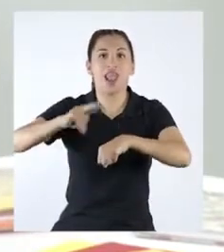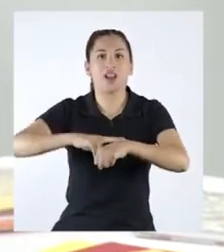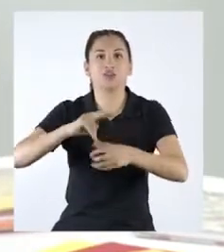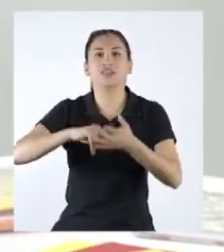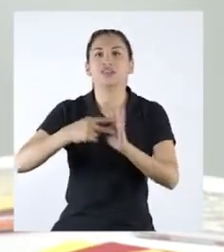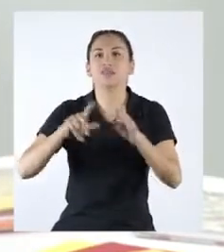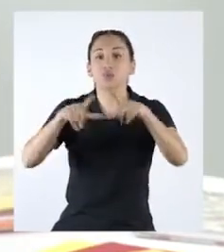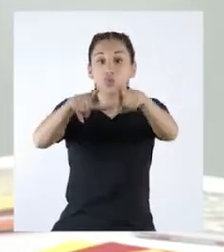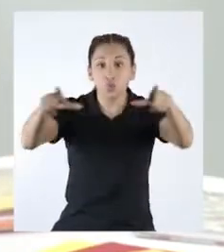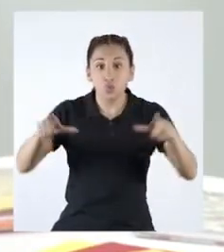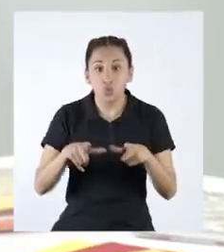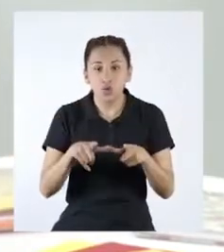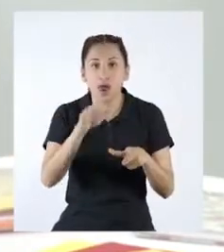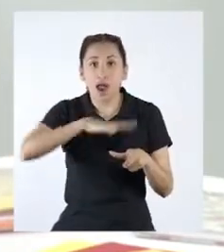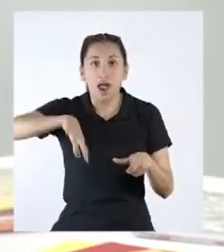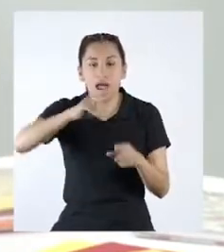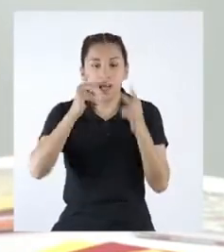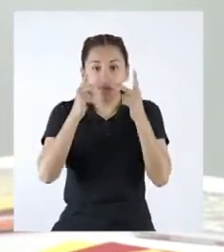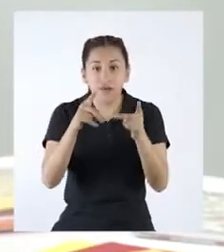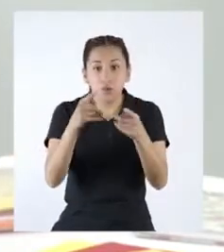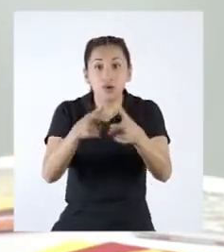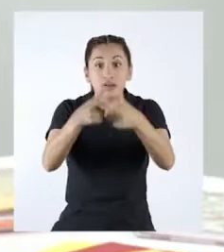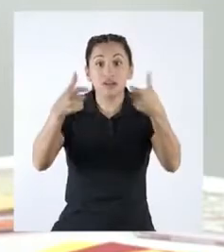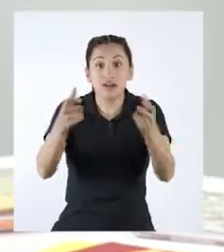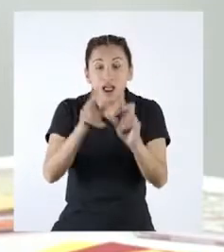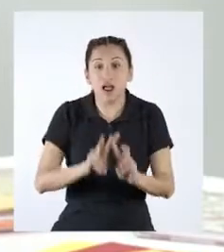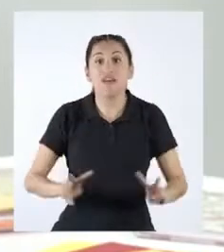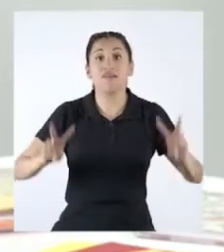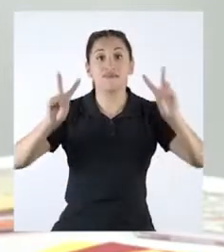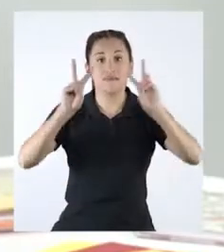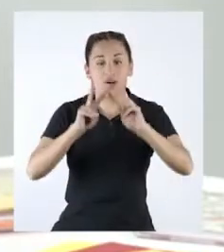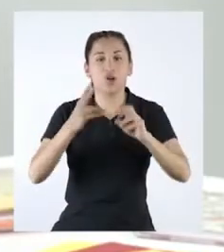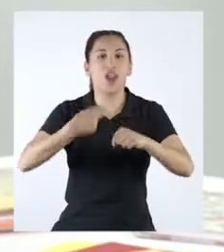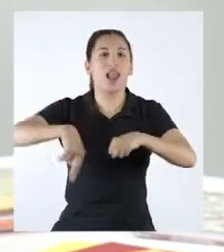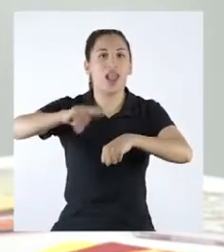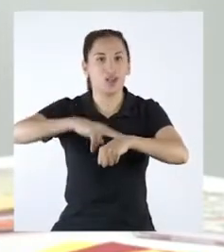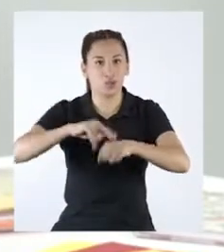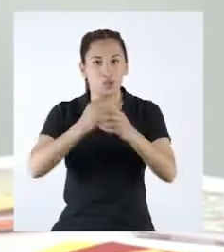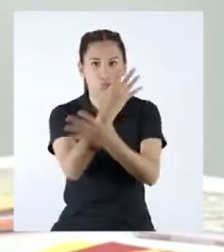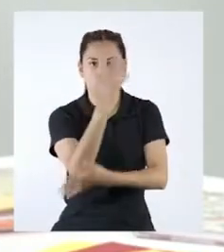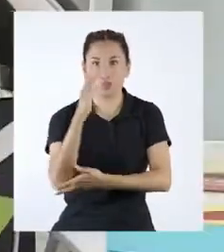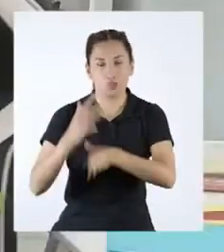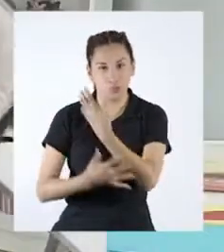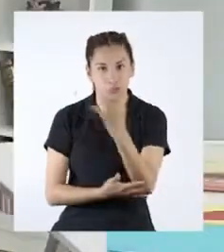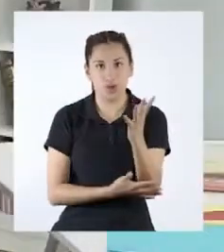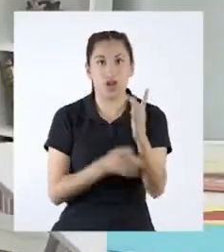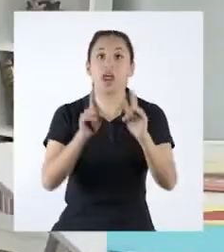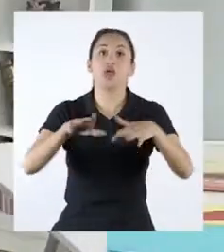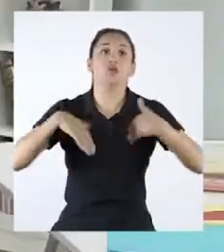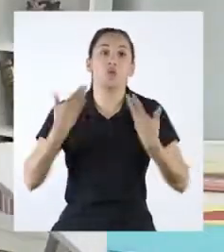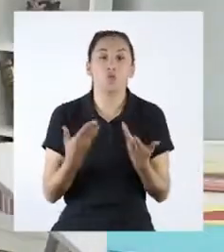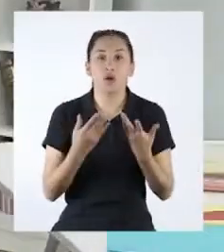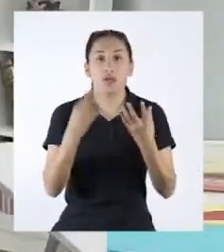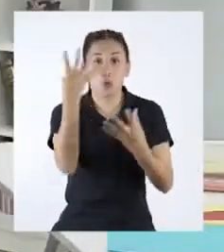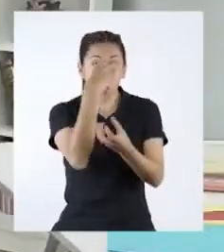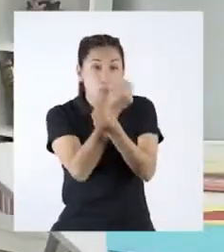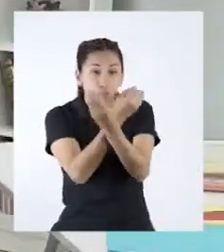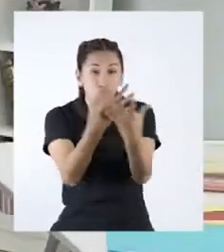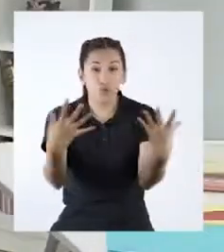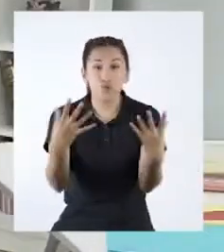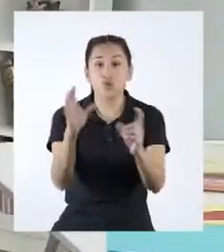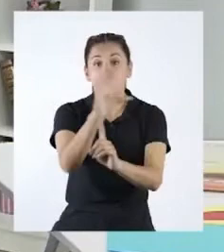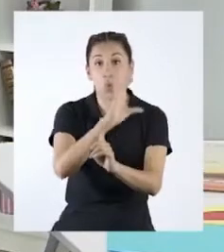delimitados, en los que hallamos un especial valor en una formación natural. Este valor puede ser